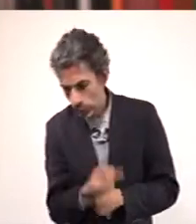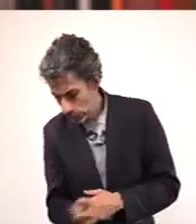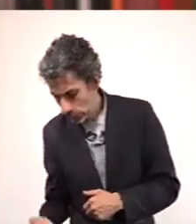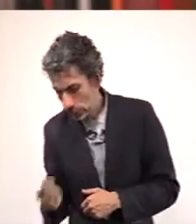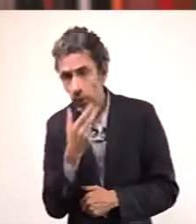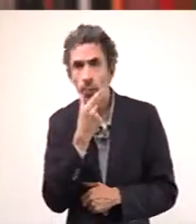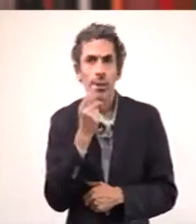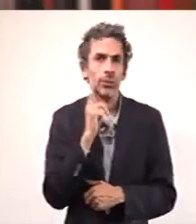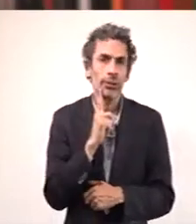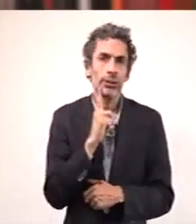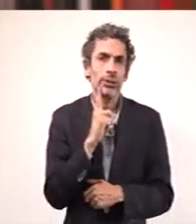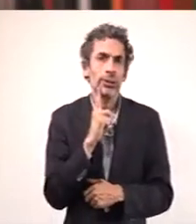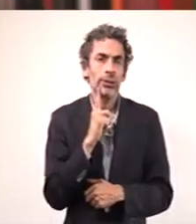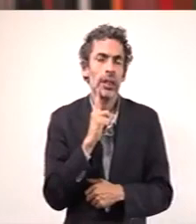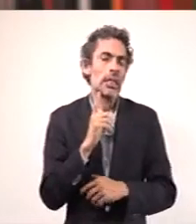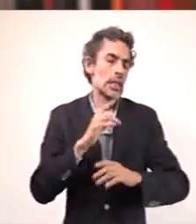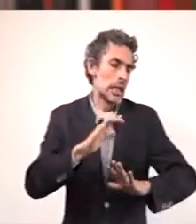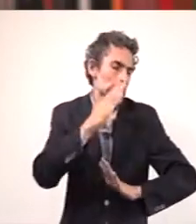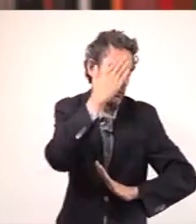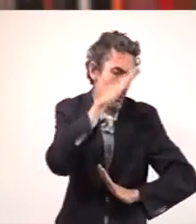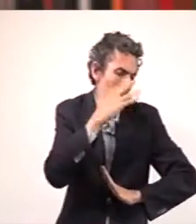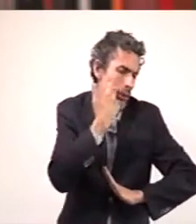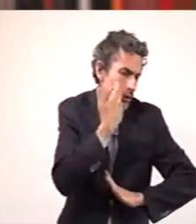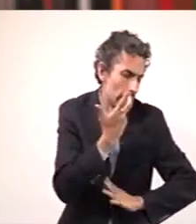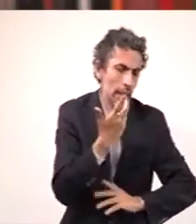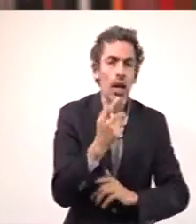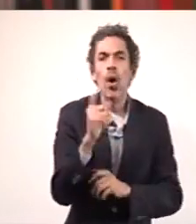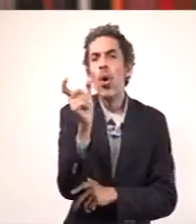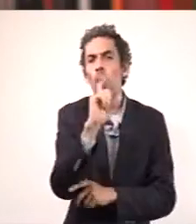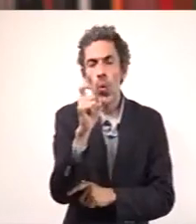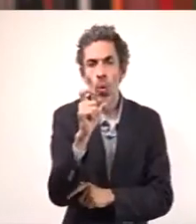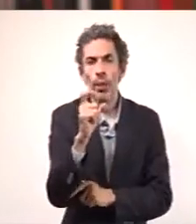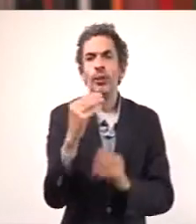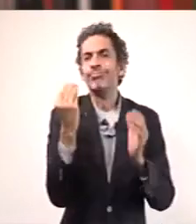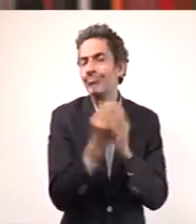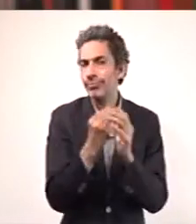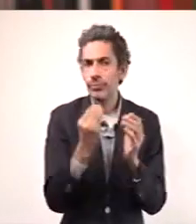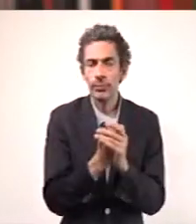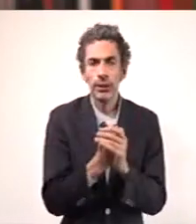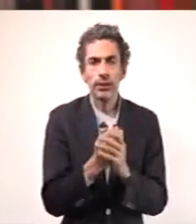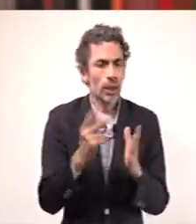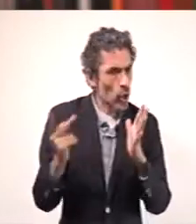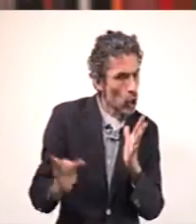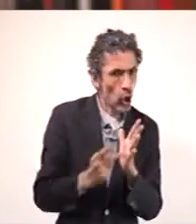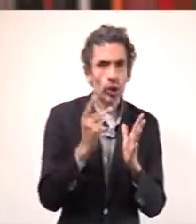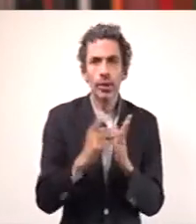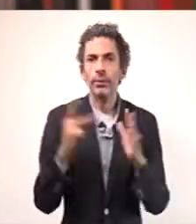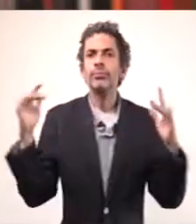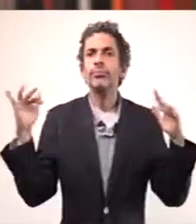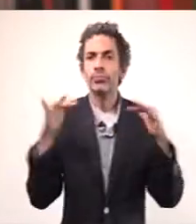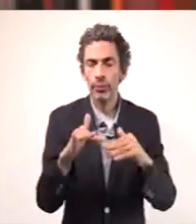niñas y los niños, les interesa saber cuándo regresan las clases de manera presencial.